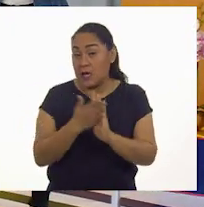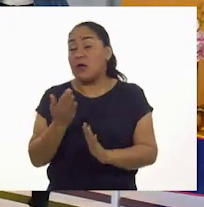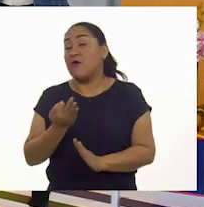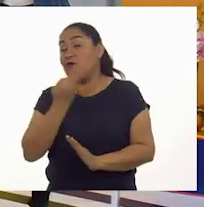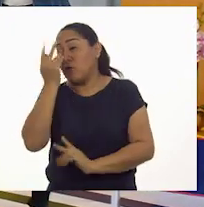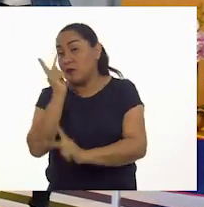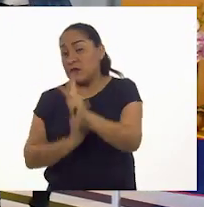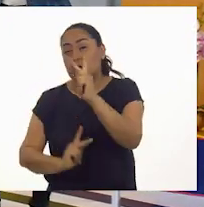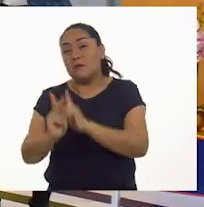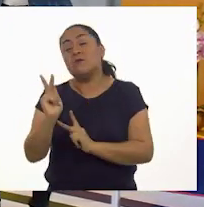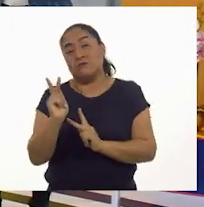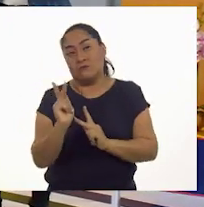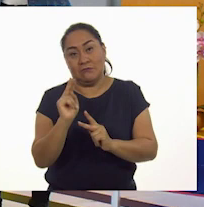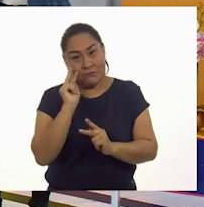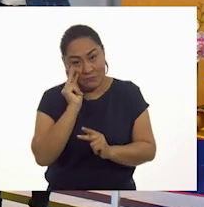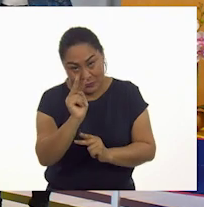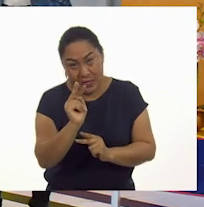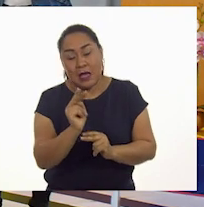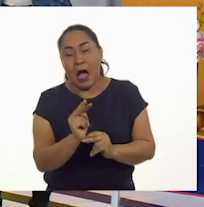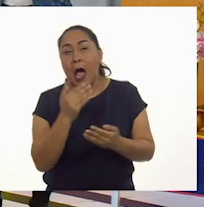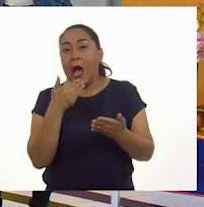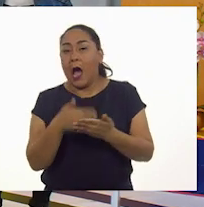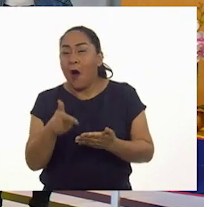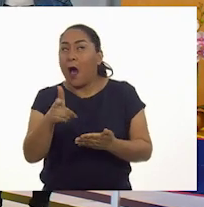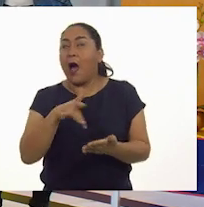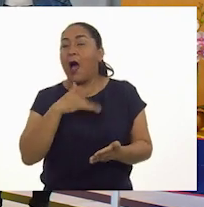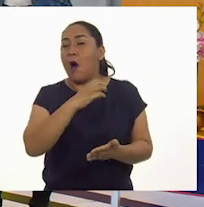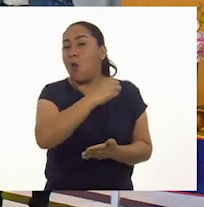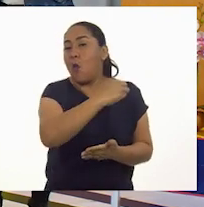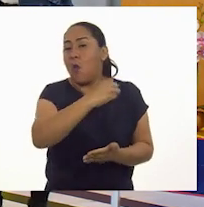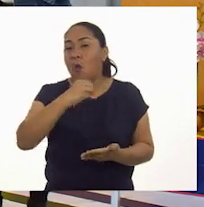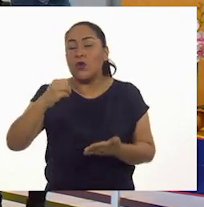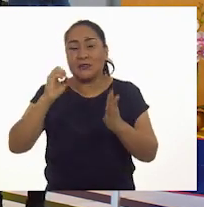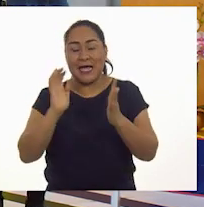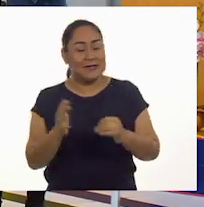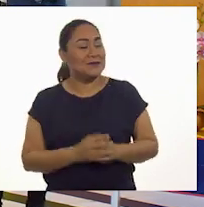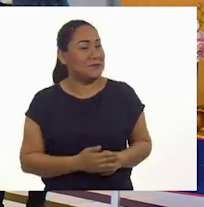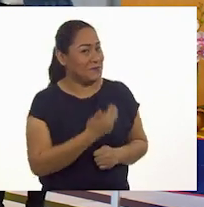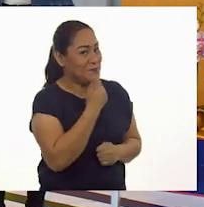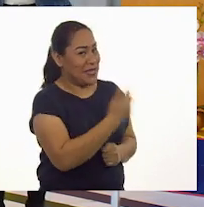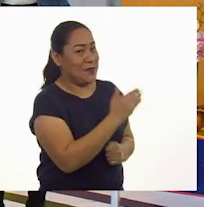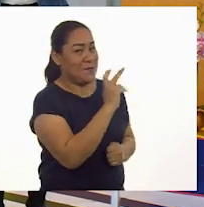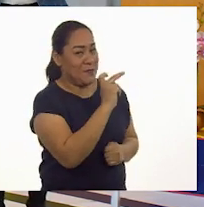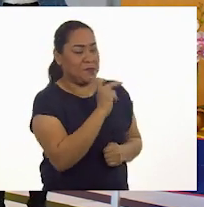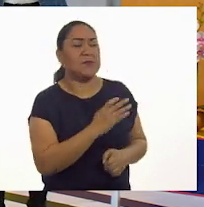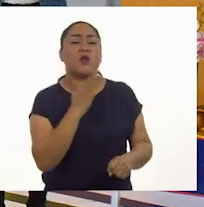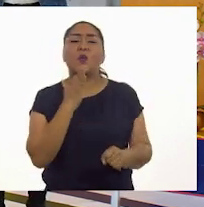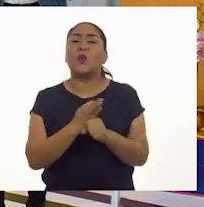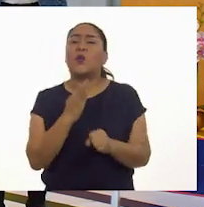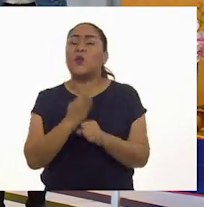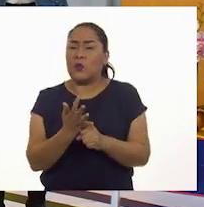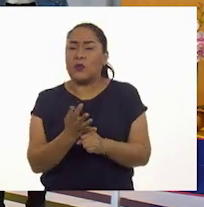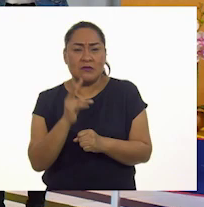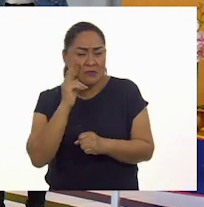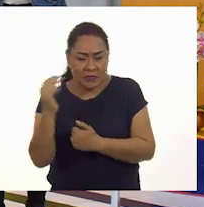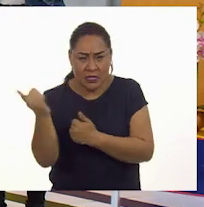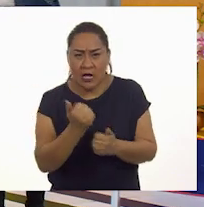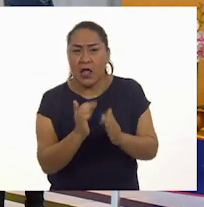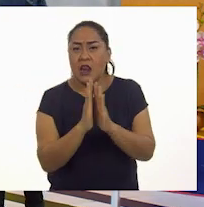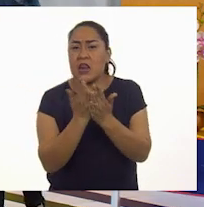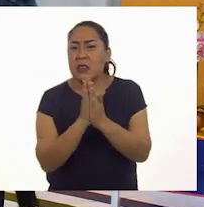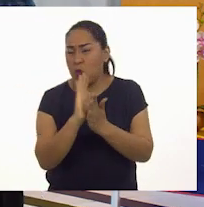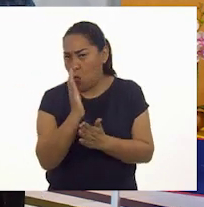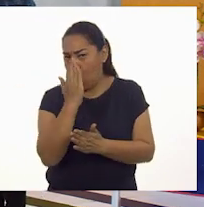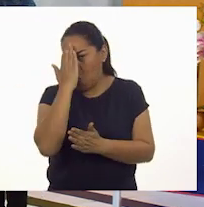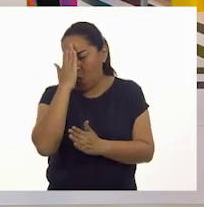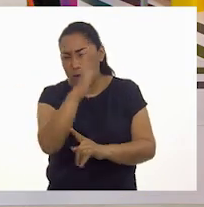también. Sin embargo, aquí hemos logrado ordenarlas. Bien, Pepe, ahora vamos a trabajar con nuestro libro de conocimiento del medio.